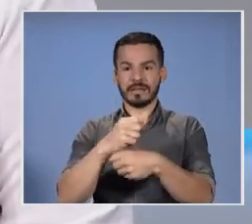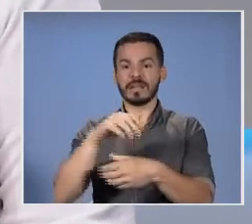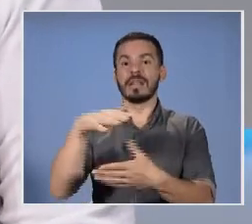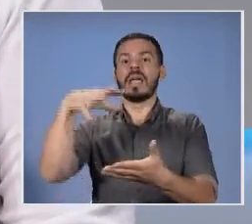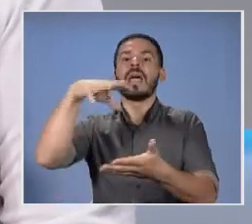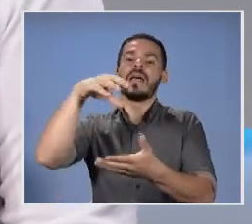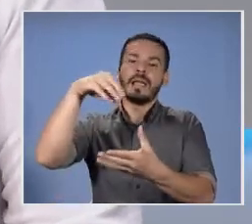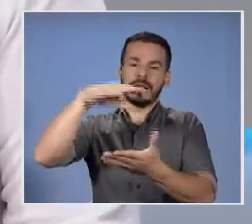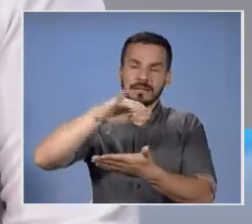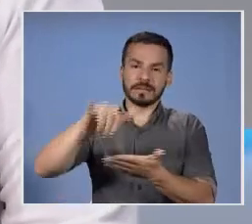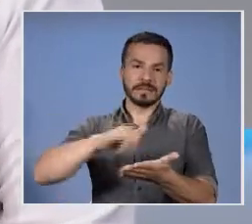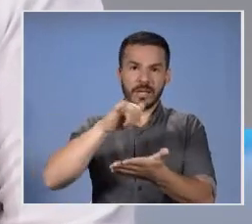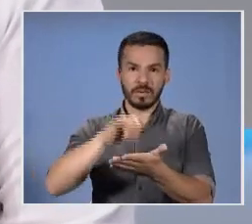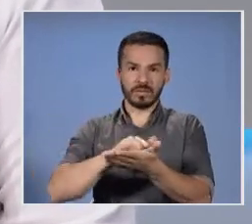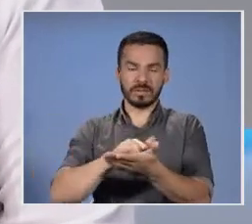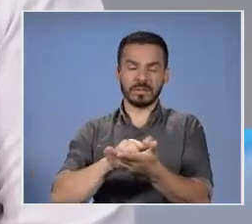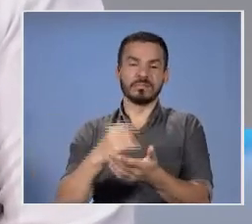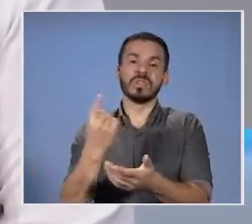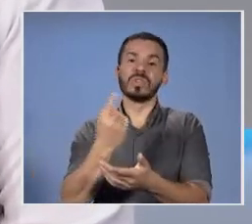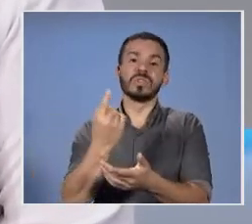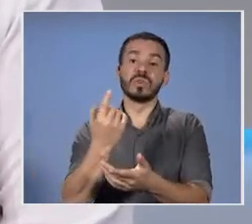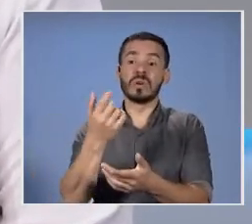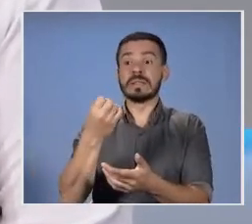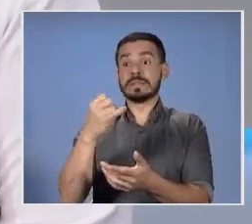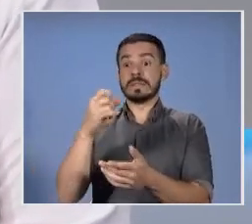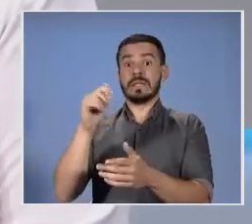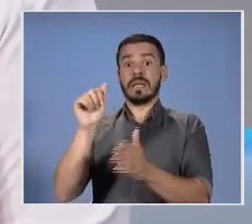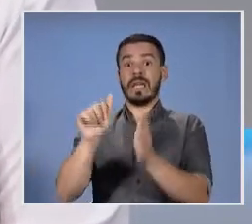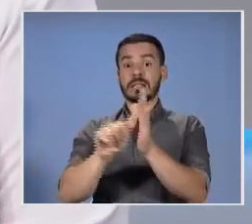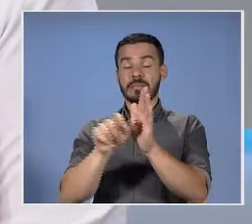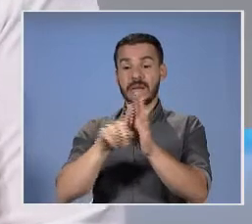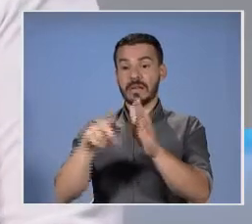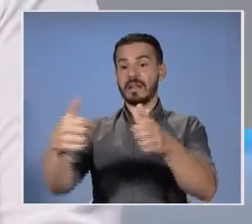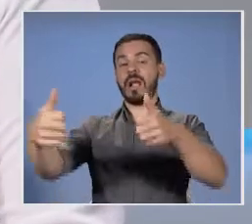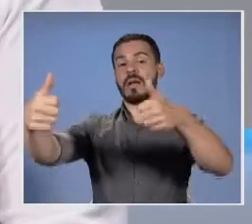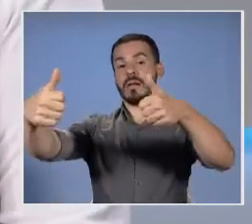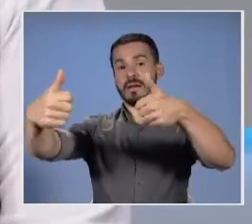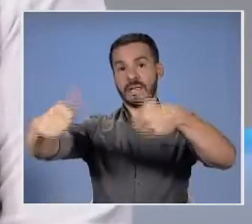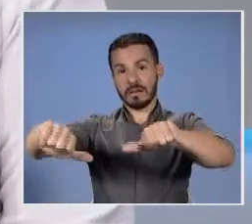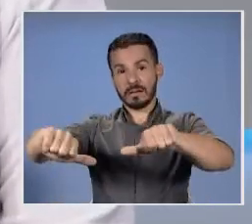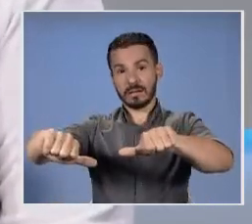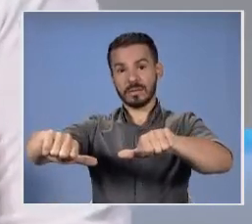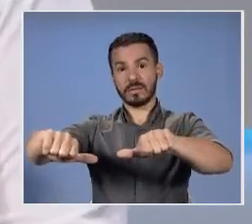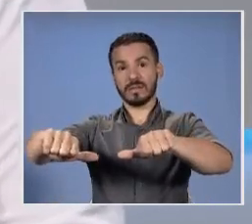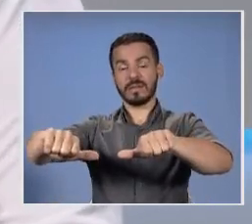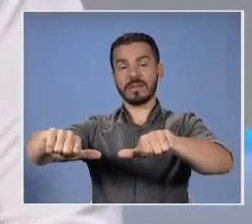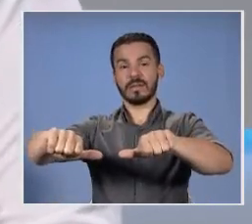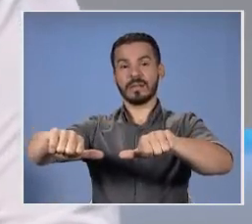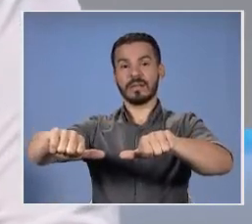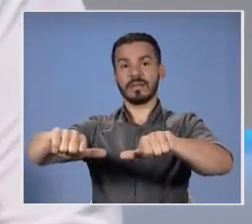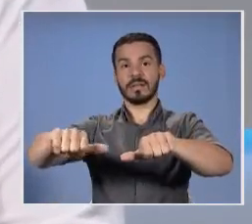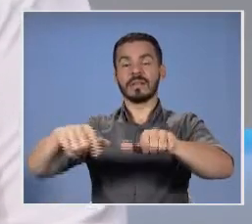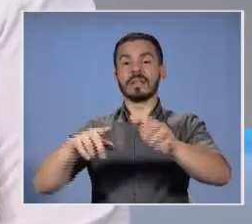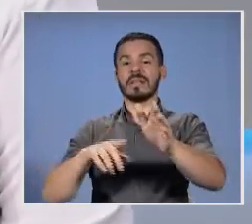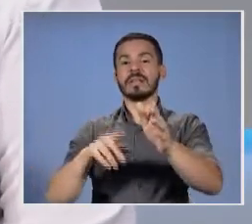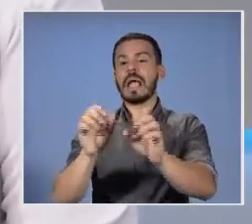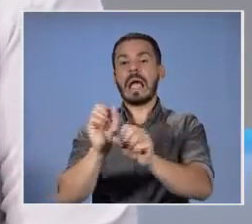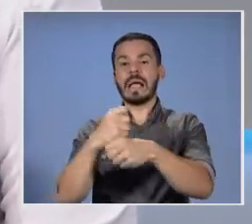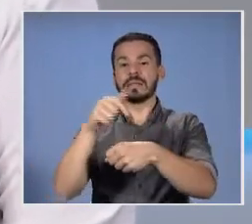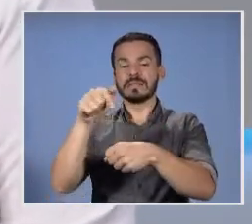José, salvo que el mismo plenario acuerde desarrollarlo